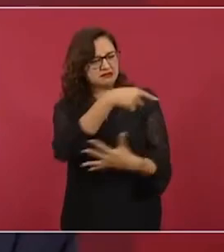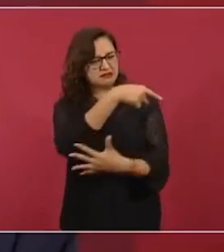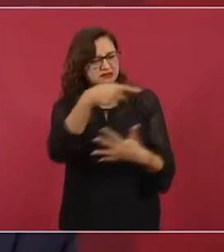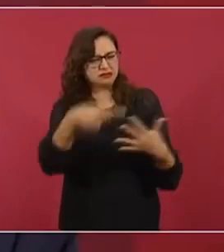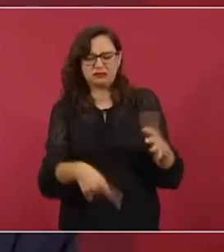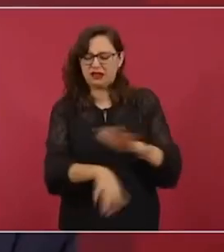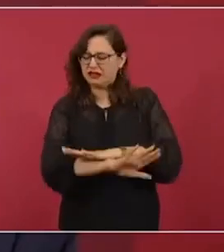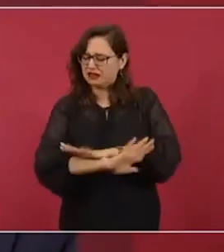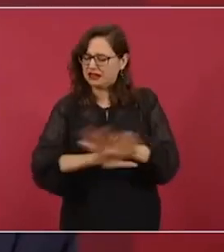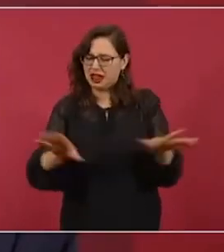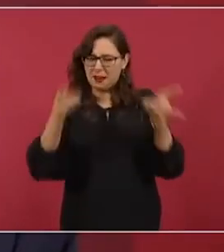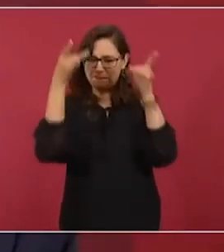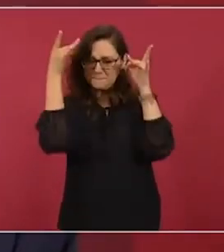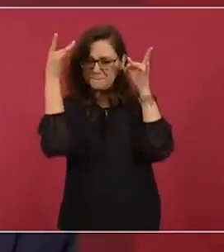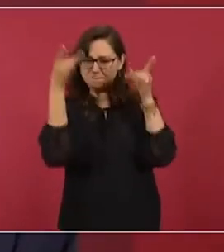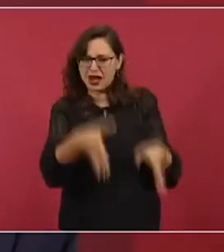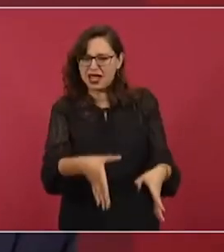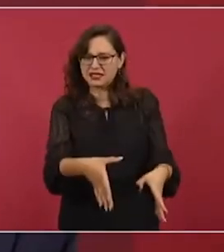estamos luchando por eso.